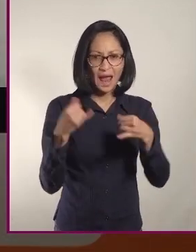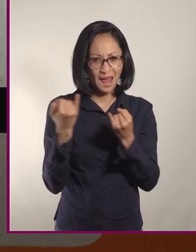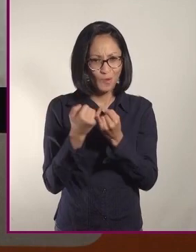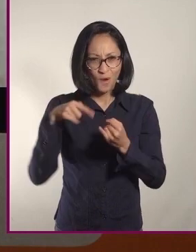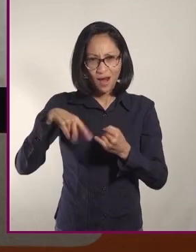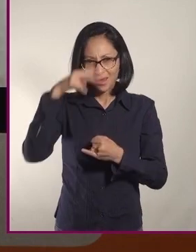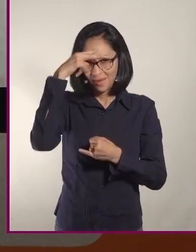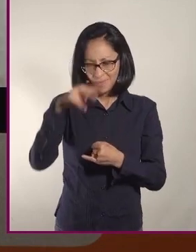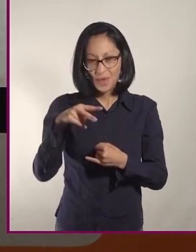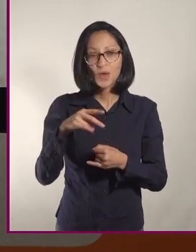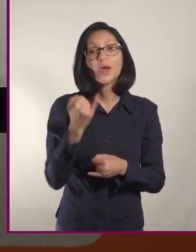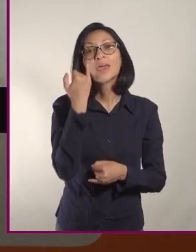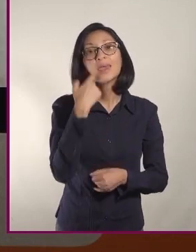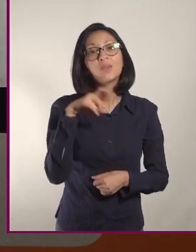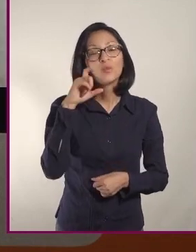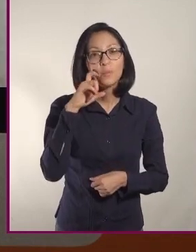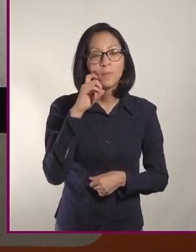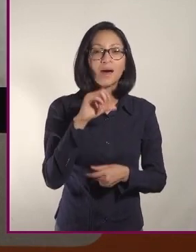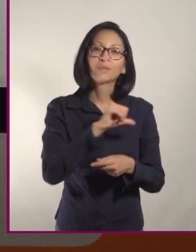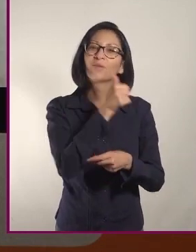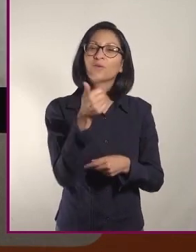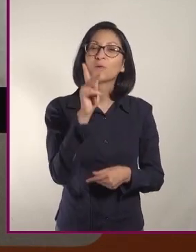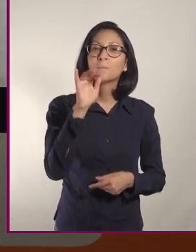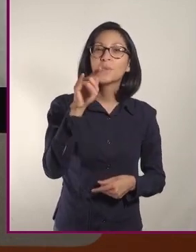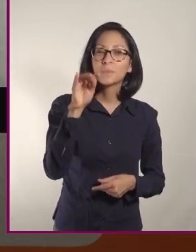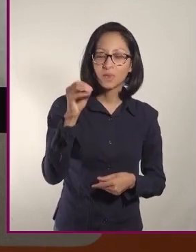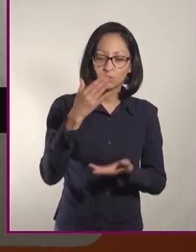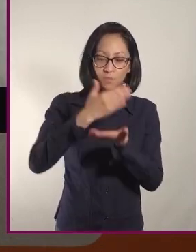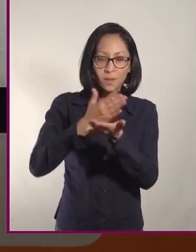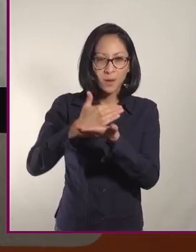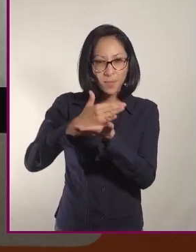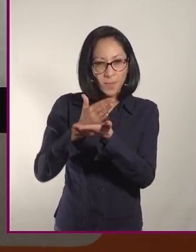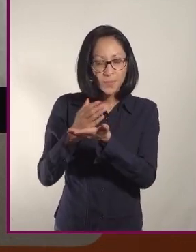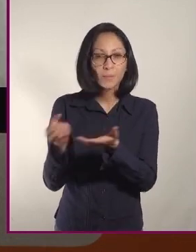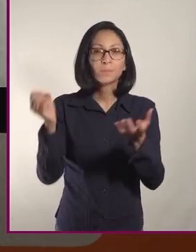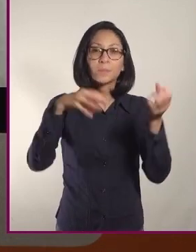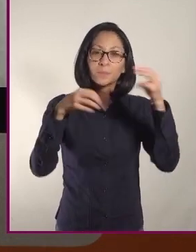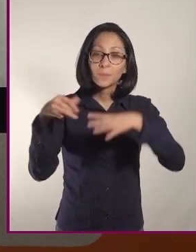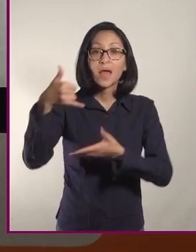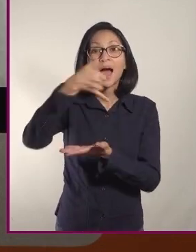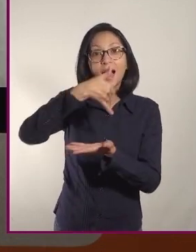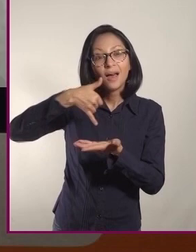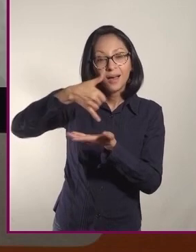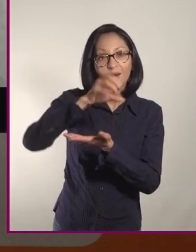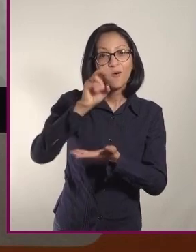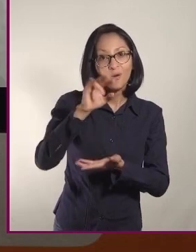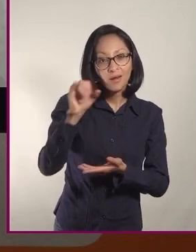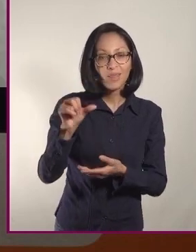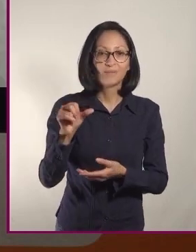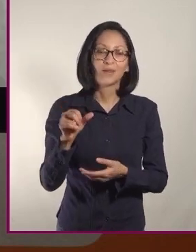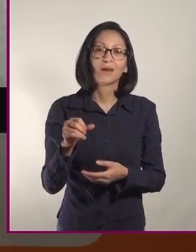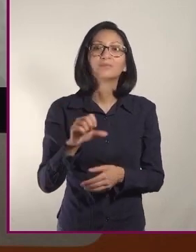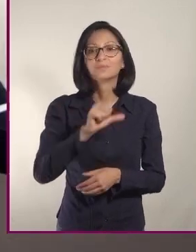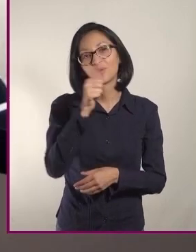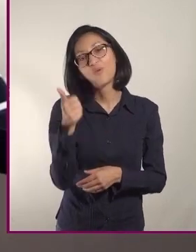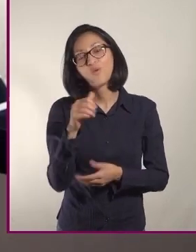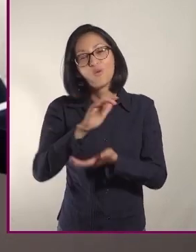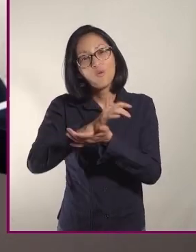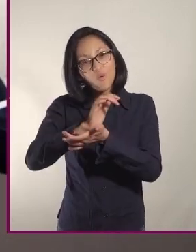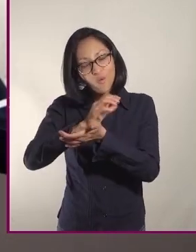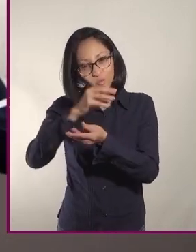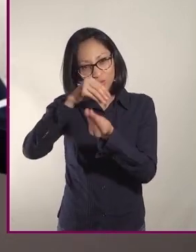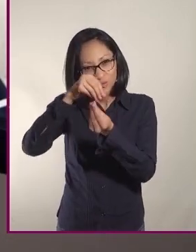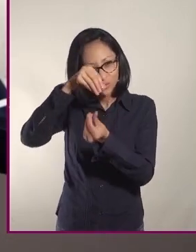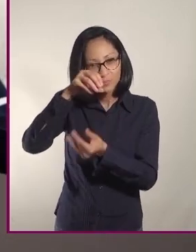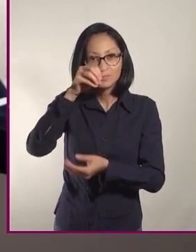jitomates o pimientos igual cortados en cubos y se adereza con aceite de oliva, pimienta y orégano. De